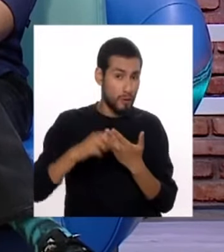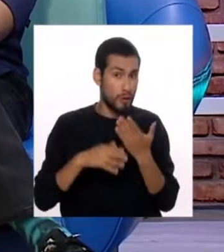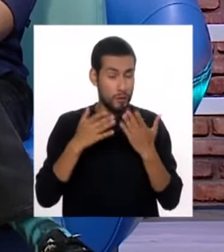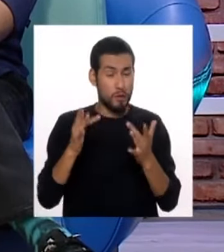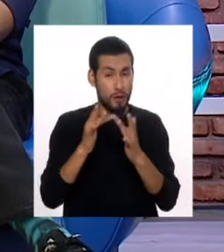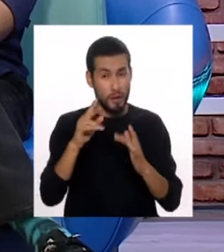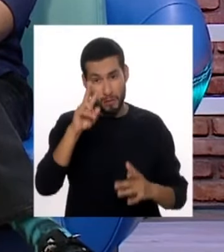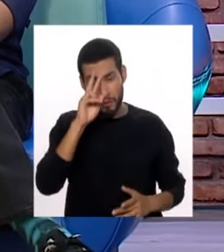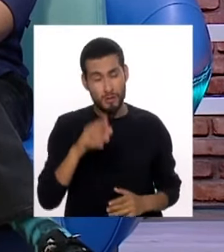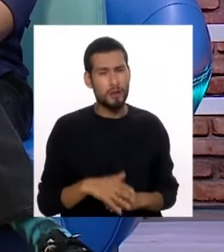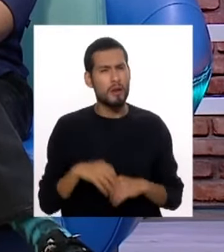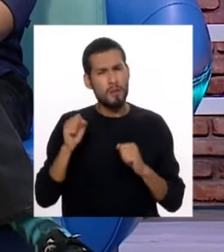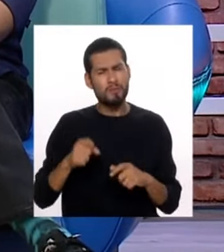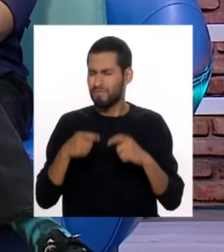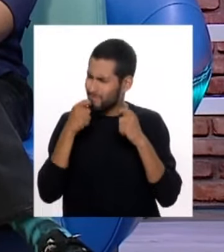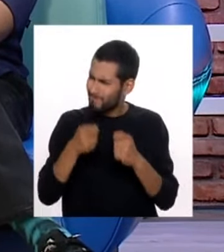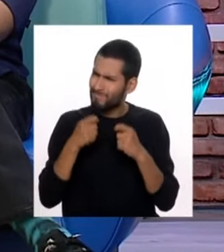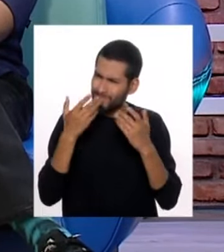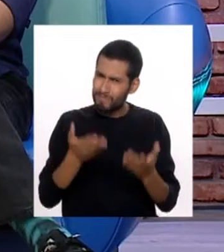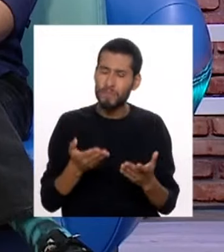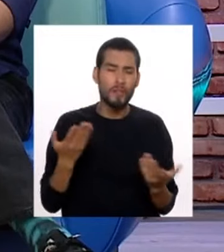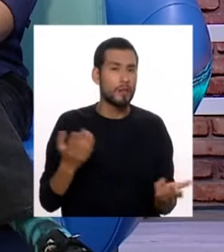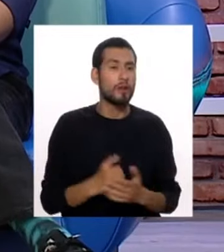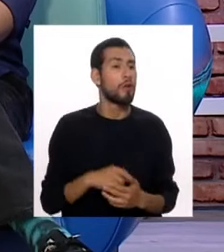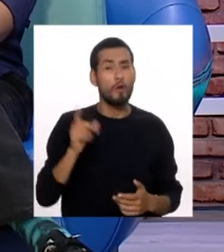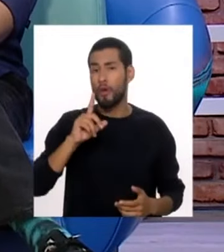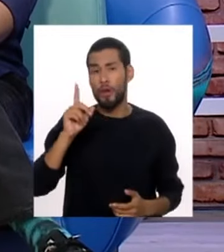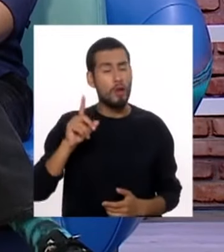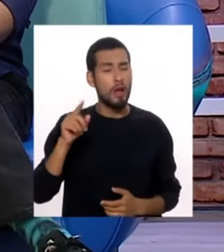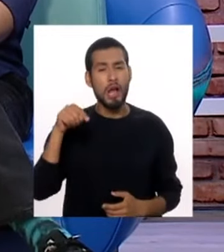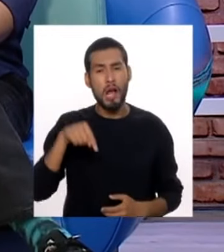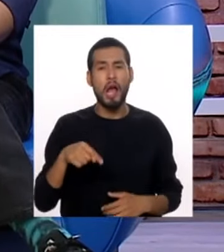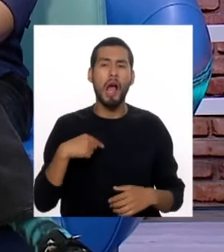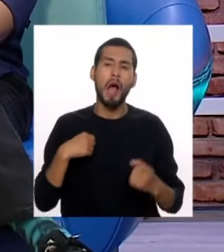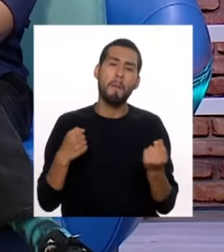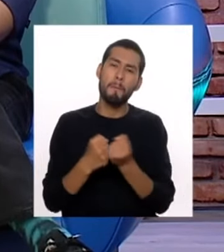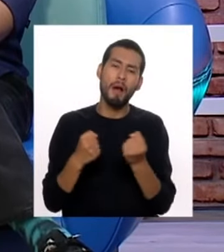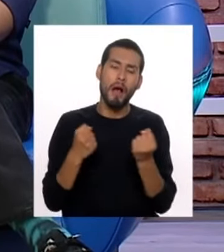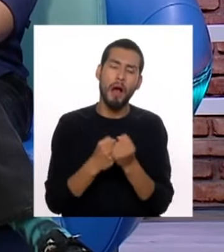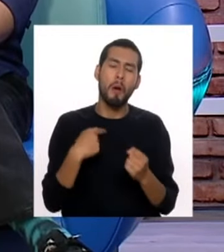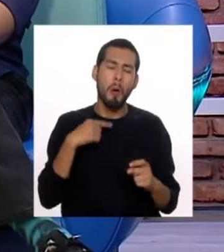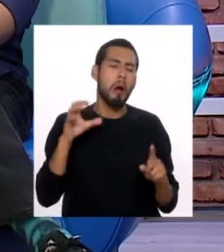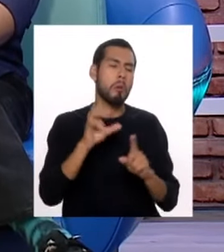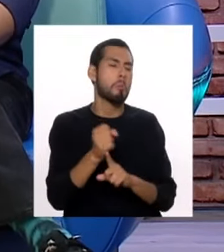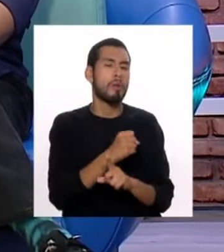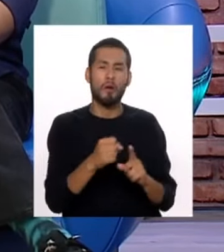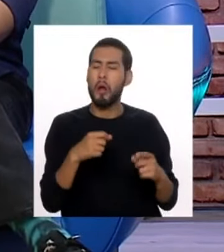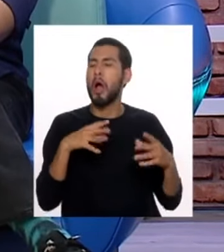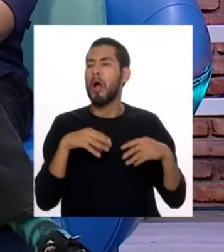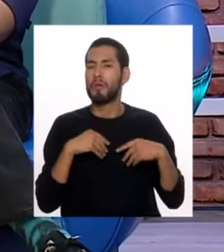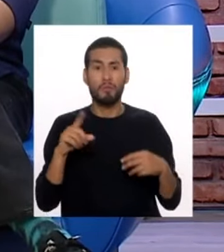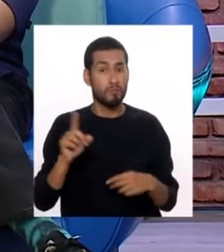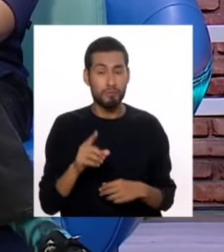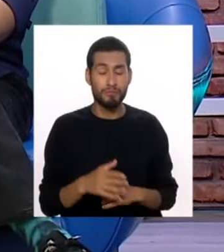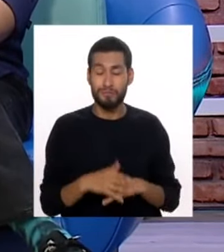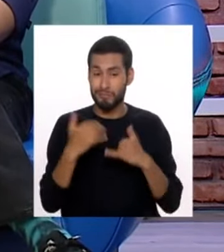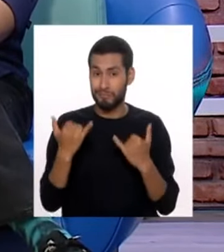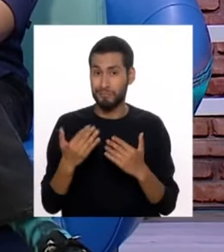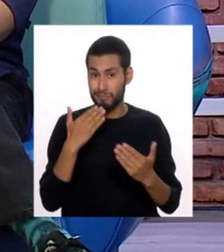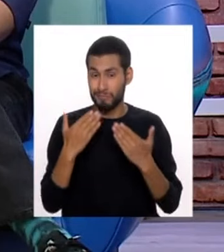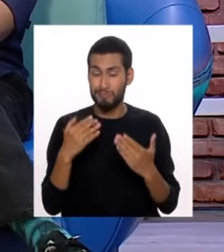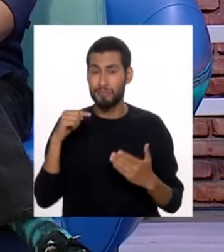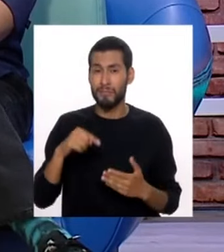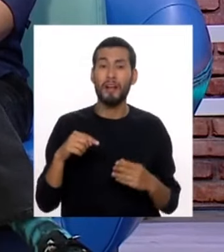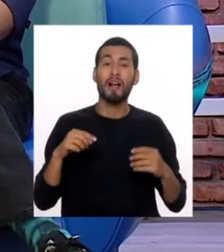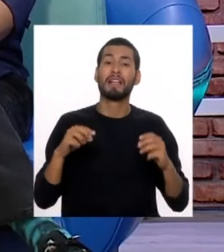como Conecta Perú, para insistir en que no debemos de seguir apoyando estas prácticas. Y hoy vamos a hablar justamente de